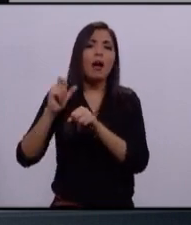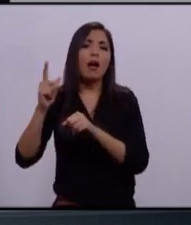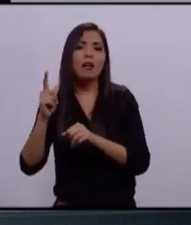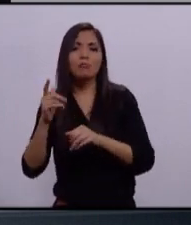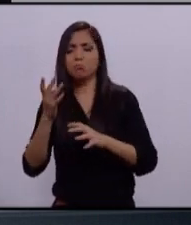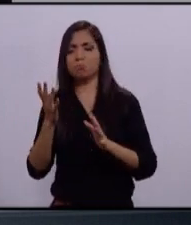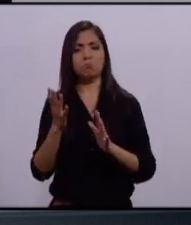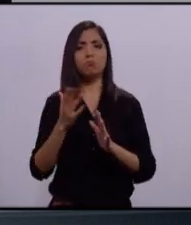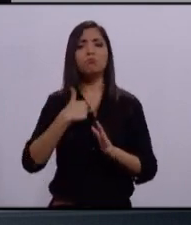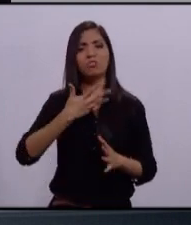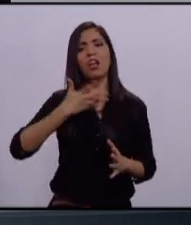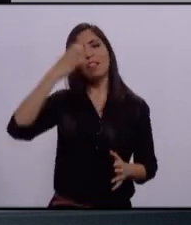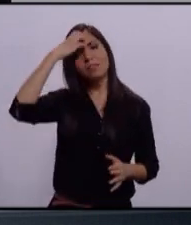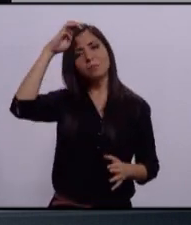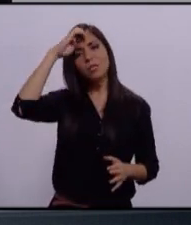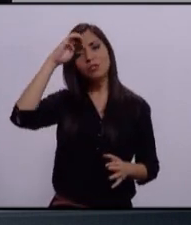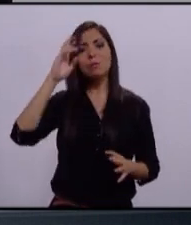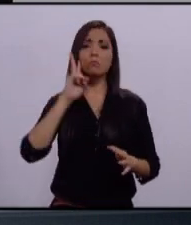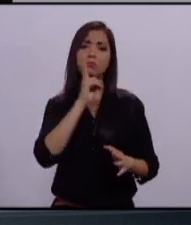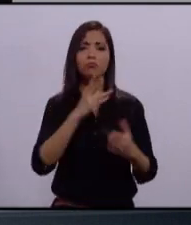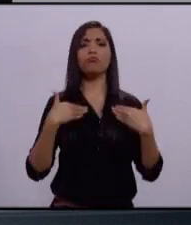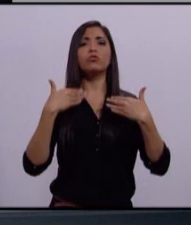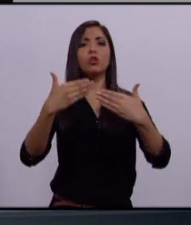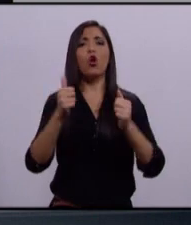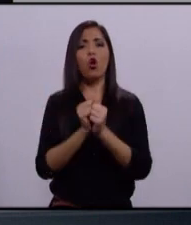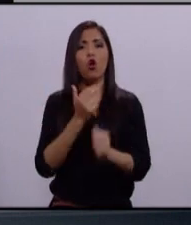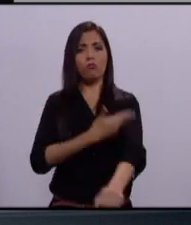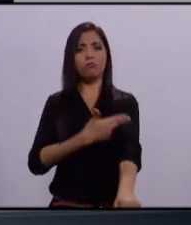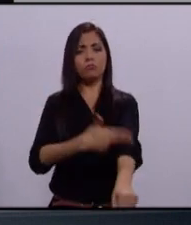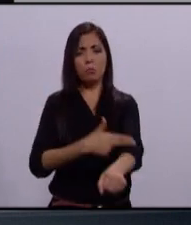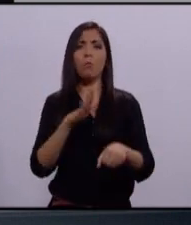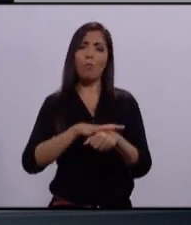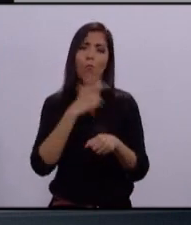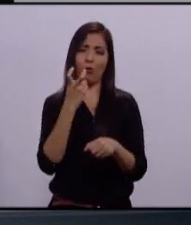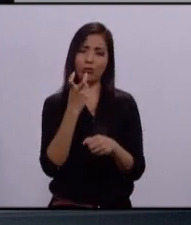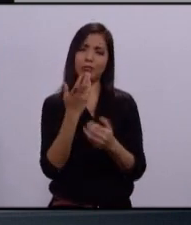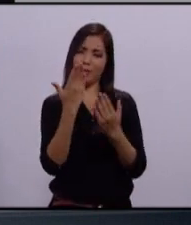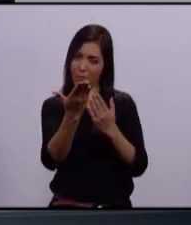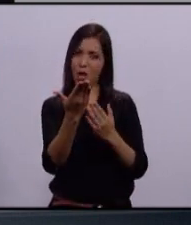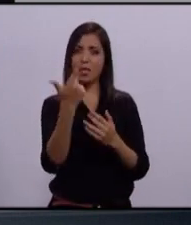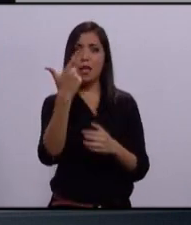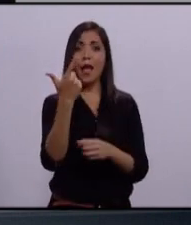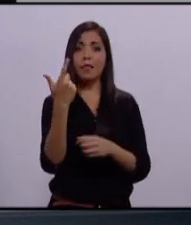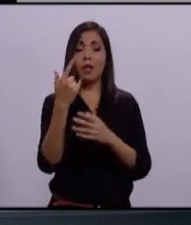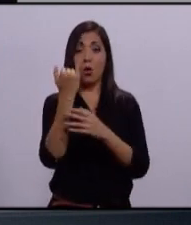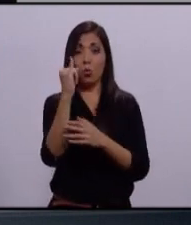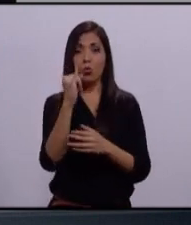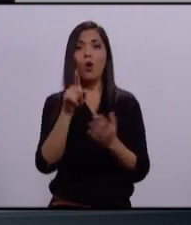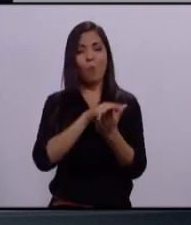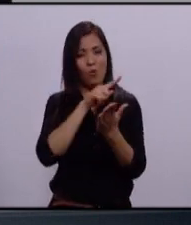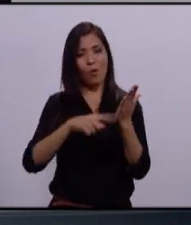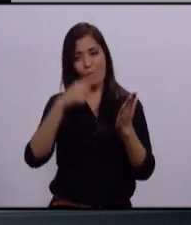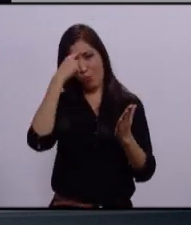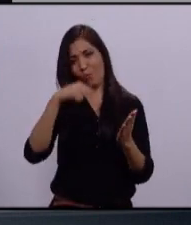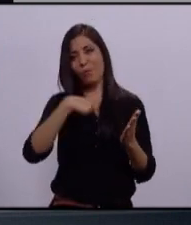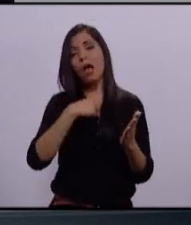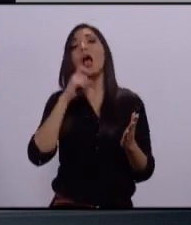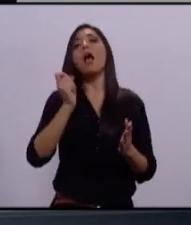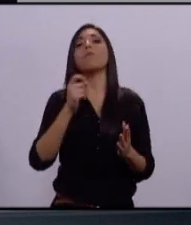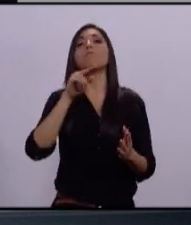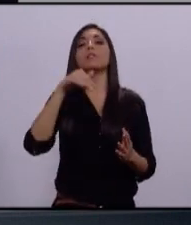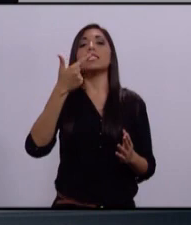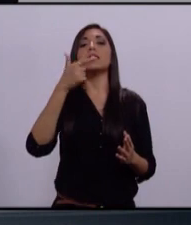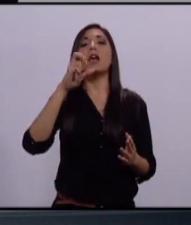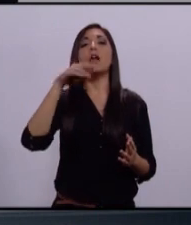experiencia, resultados y honestidad. Por eso, te pido este 7 de junio, votes por mí, por Guillermo Martínez